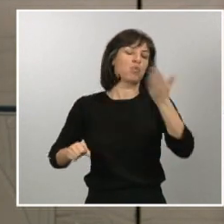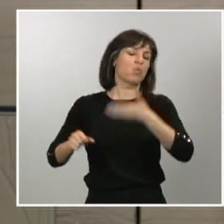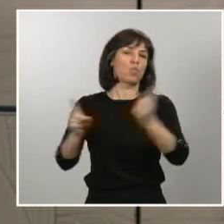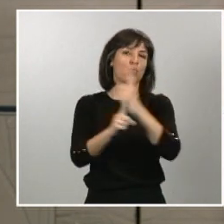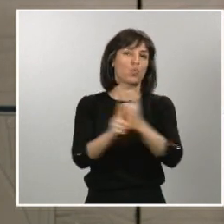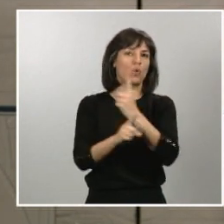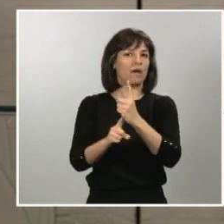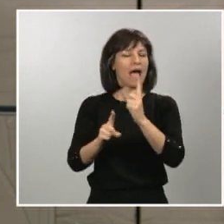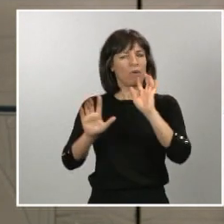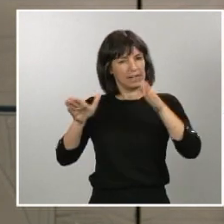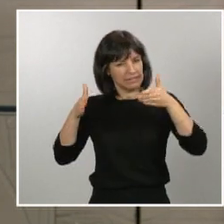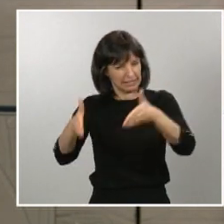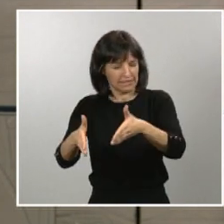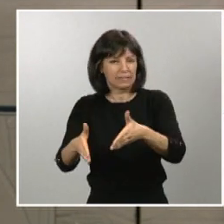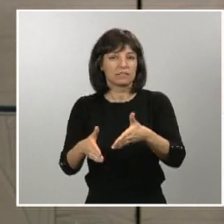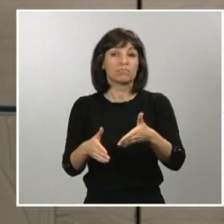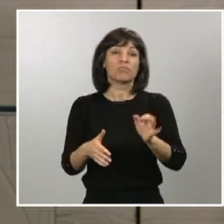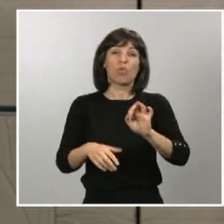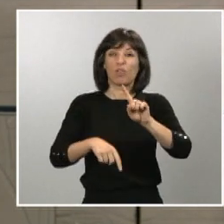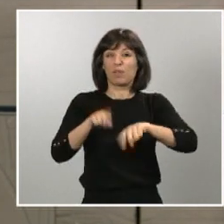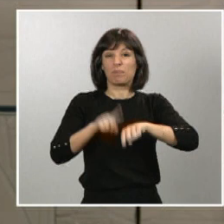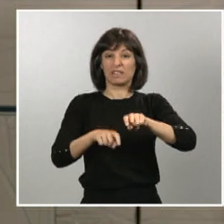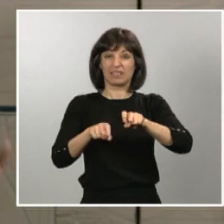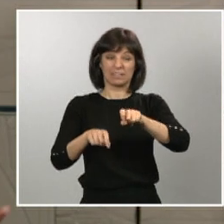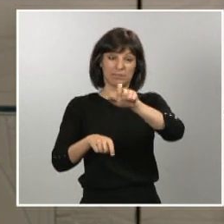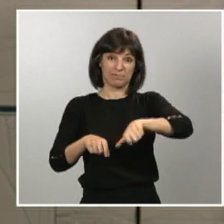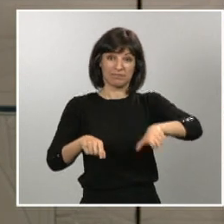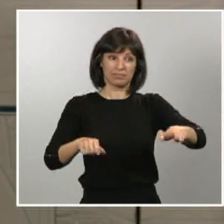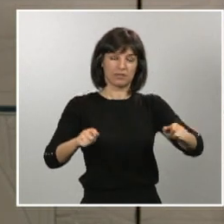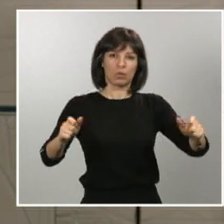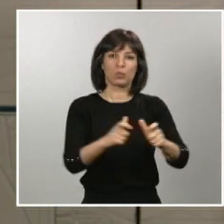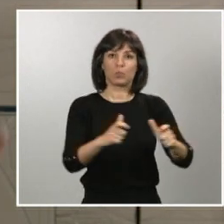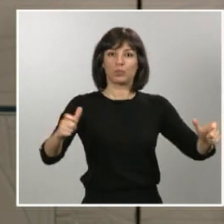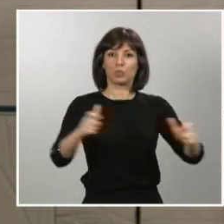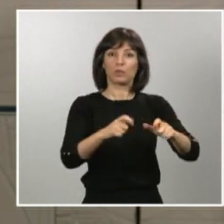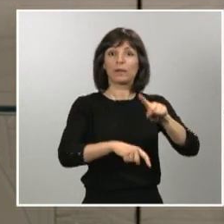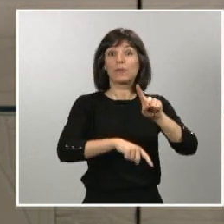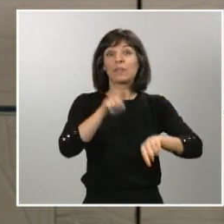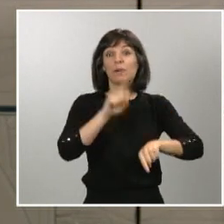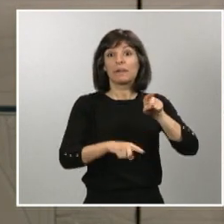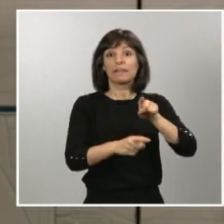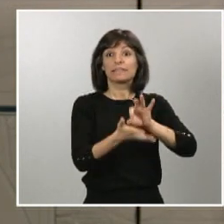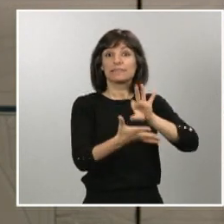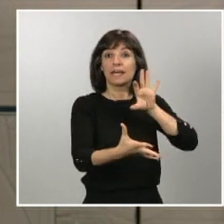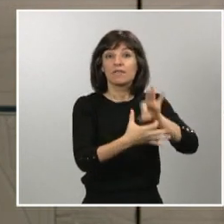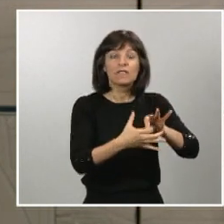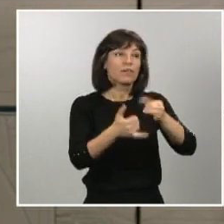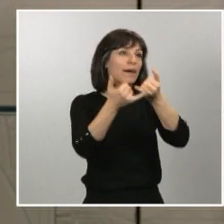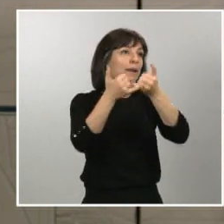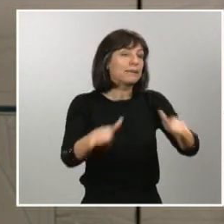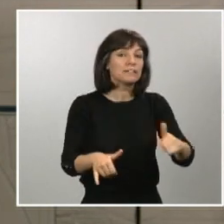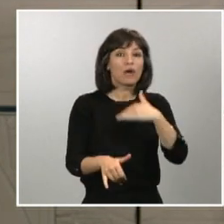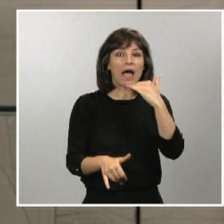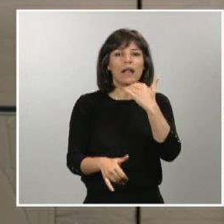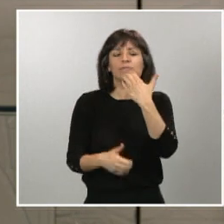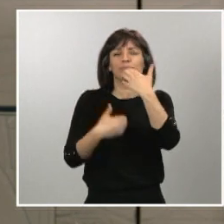el volumen de trabajadores puede depender sustancialmente de una determinada prestación, un determinado evento, como puede ser el sector de las artes